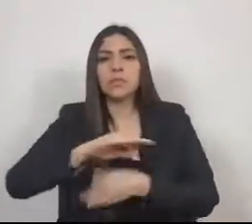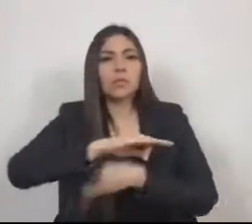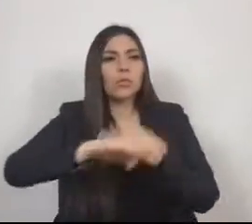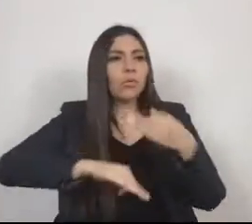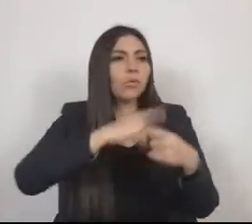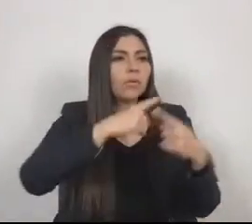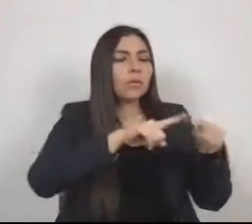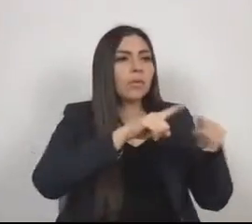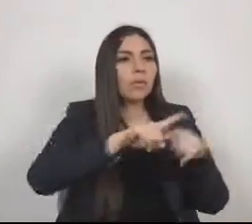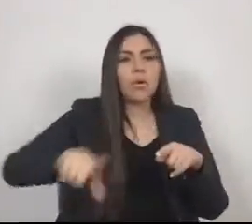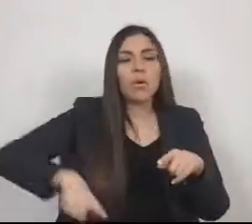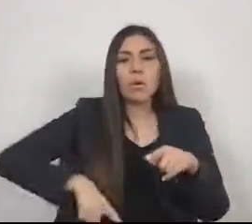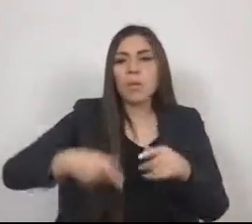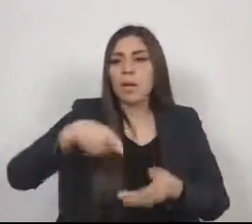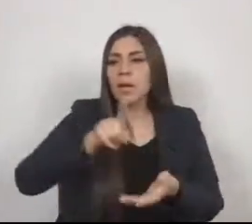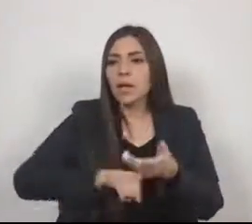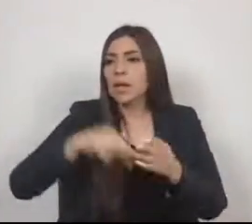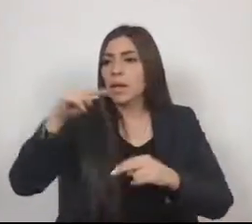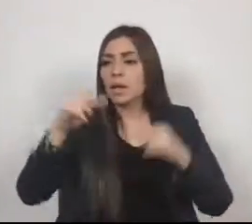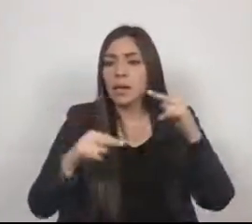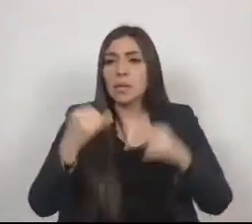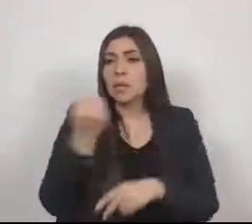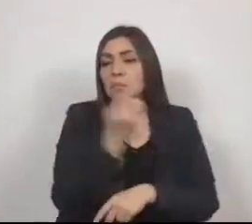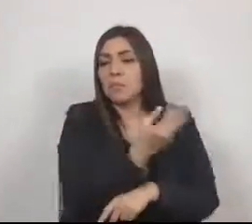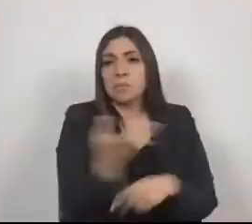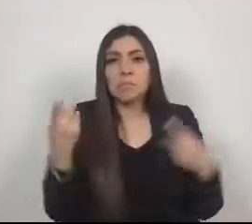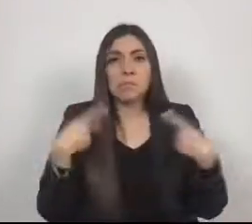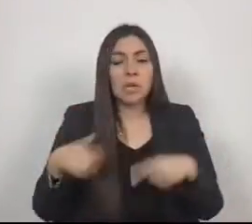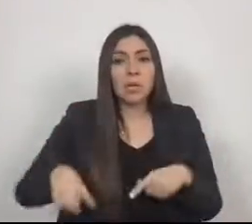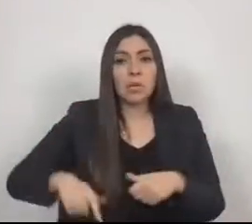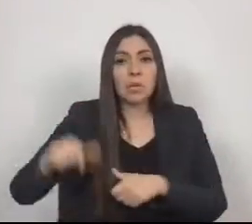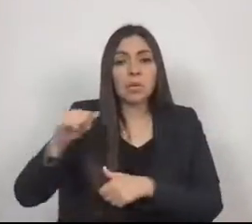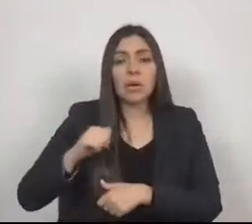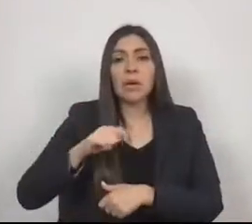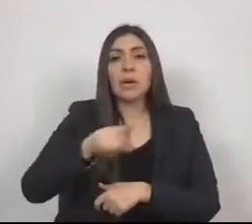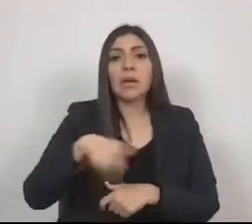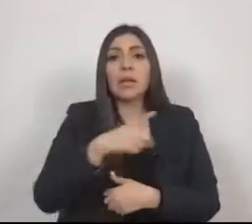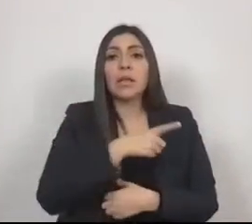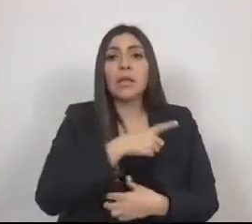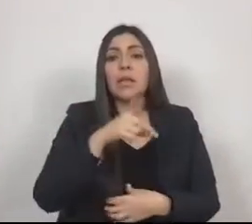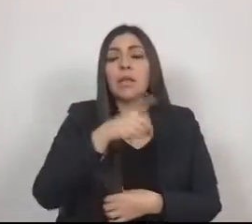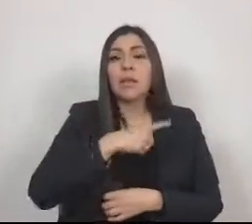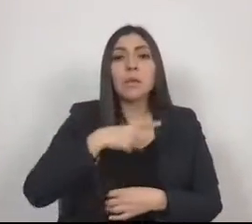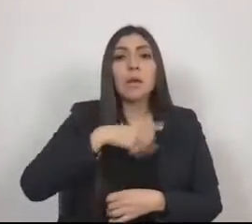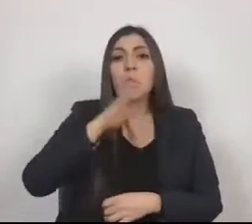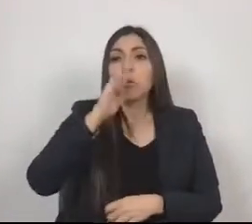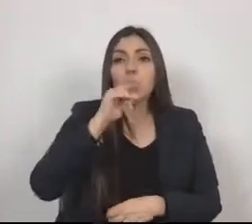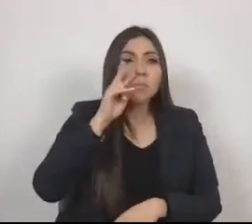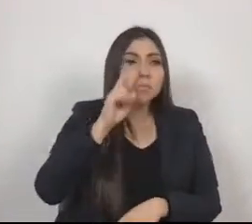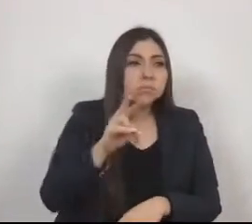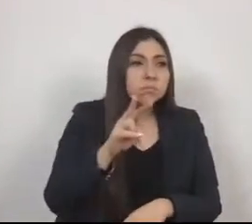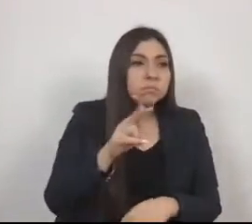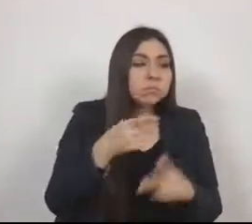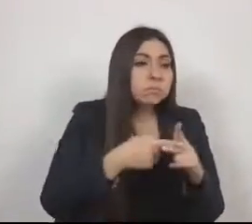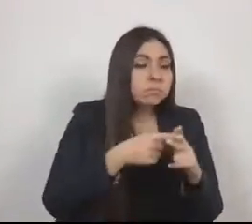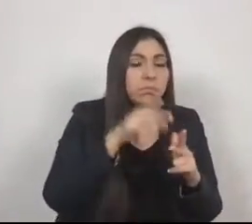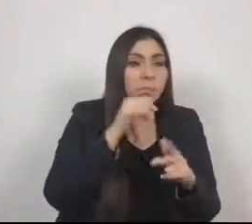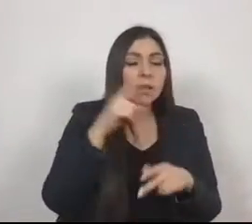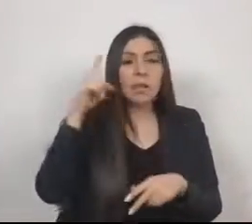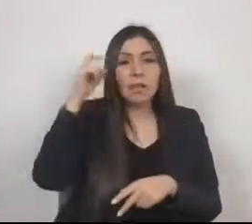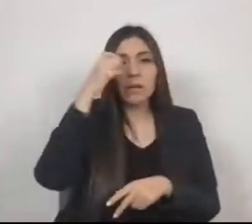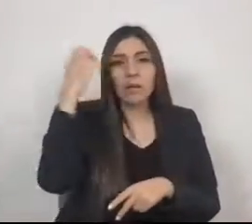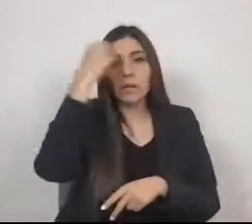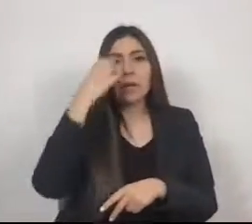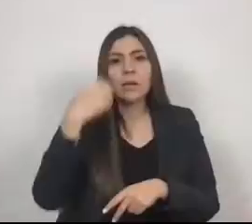entendiendo que todo aquello no pueda ser medido, difícilmente podrá ser evaluado. Por los argumentos